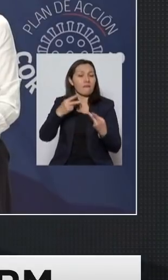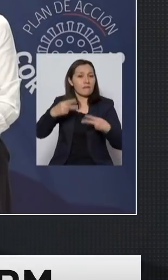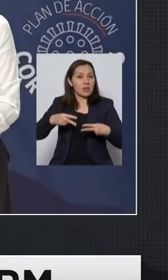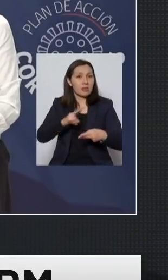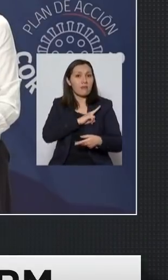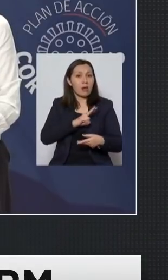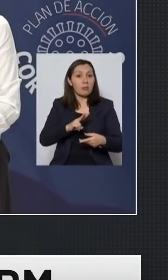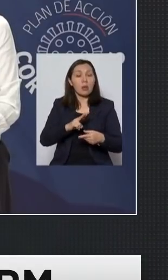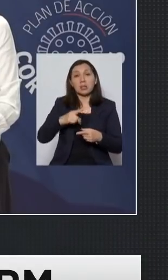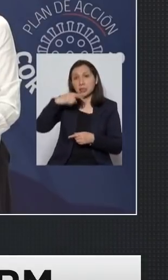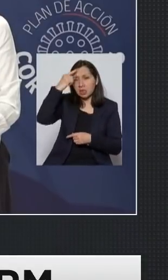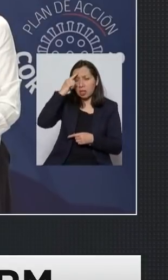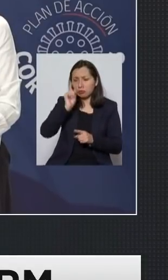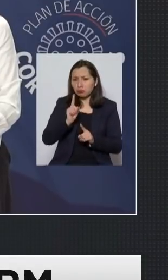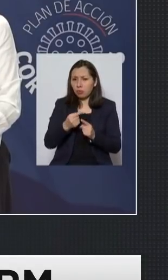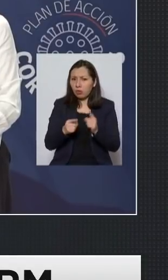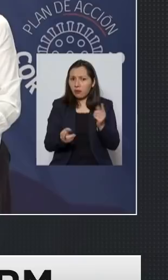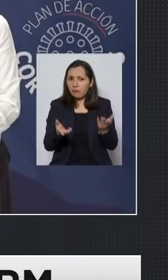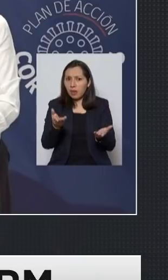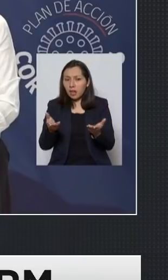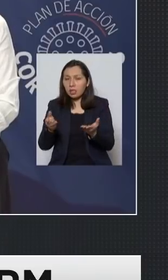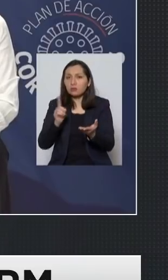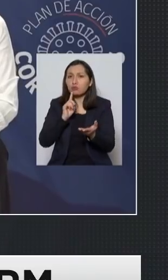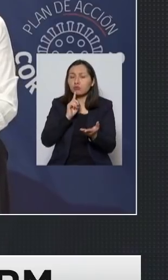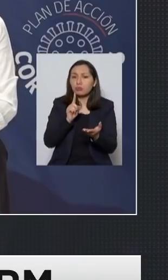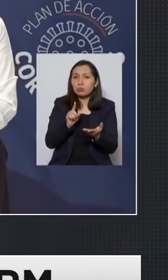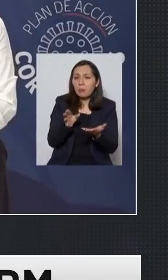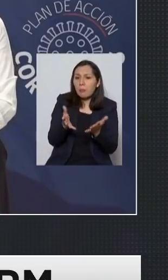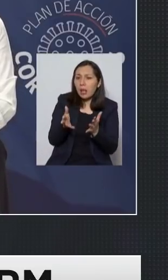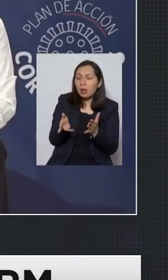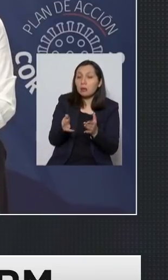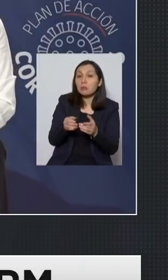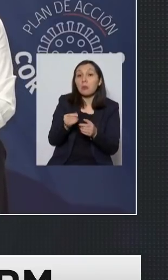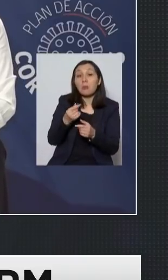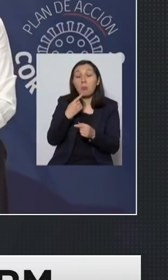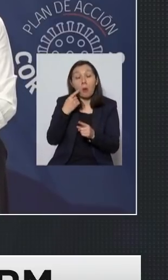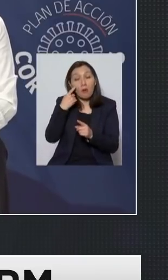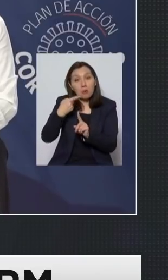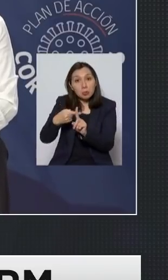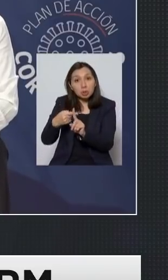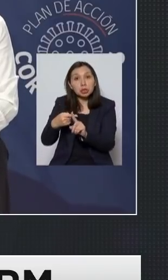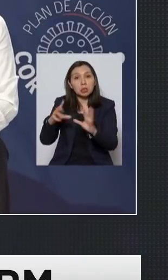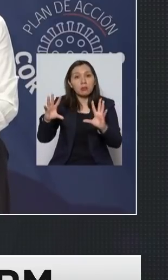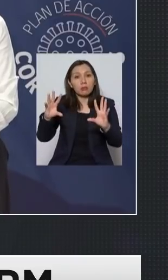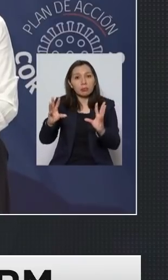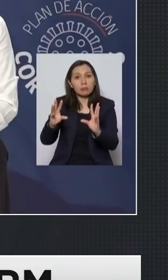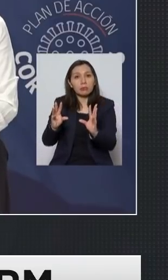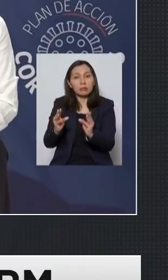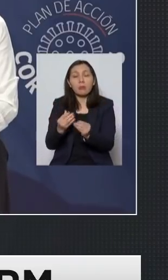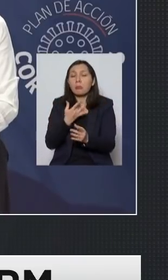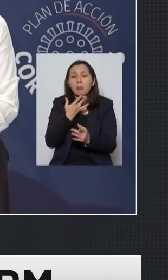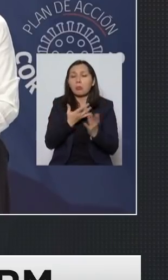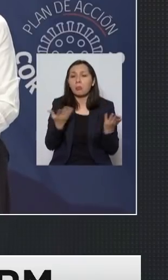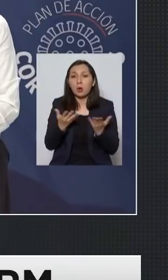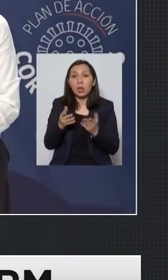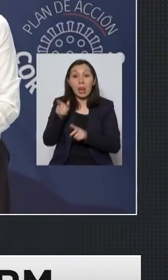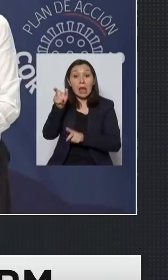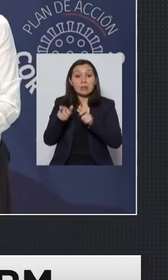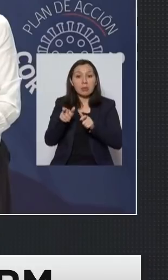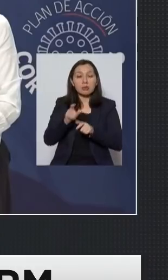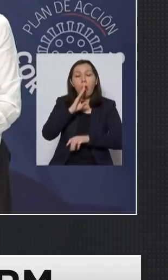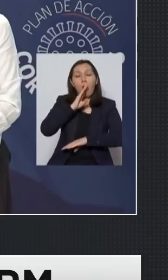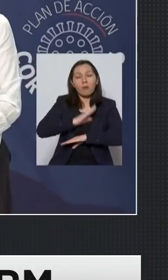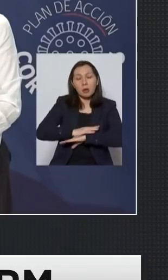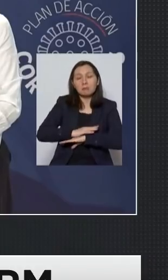y no en la de San Antonio tengamos una tendencia favorable los próximos días gracias a la conducta de las